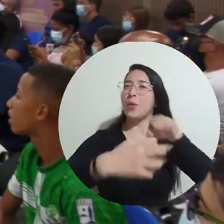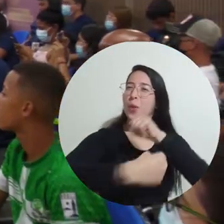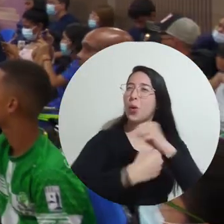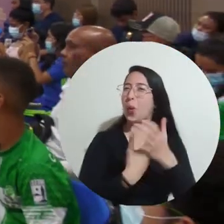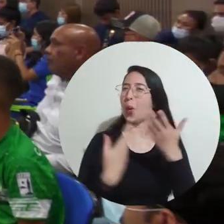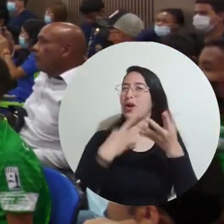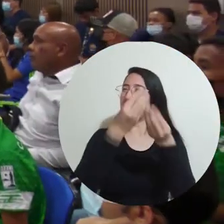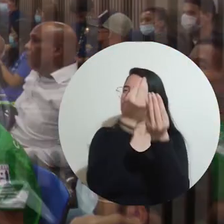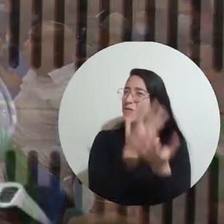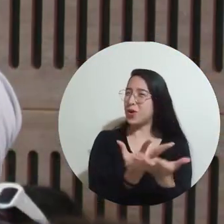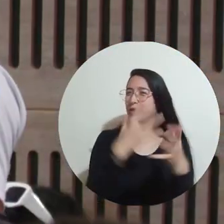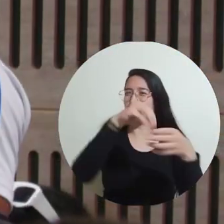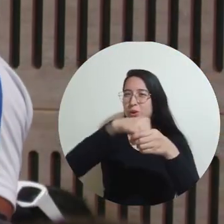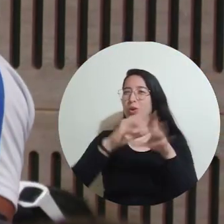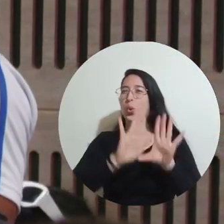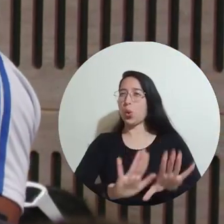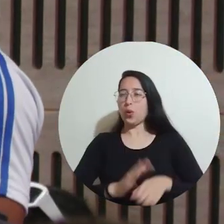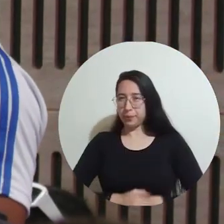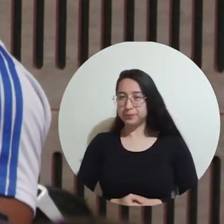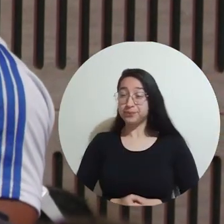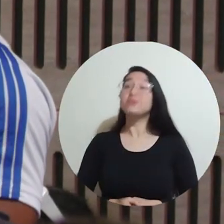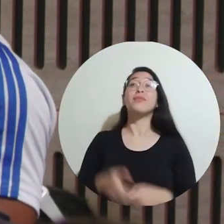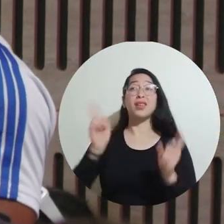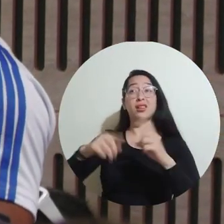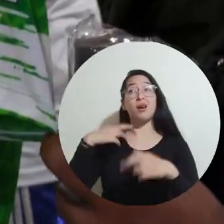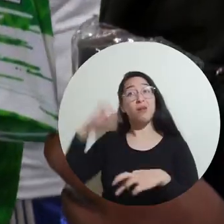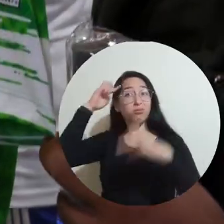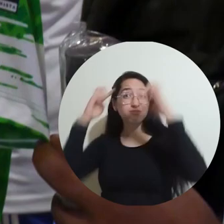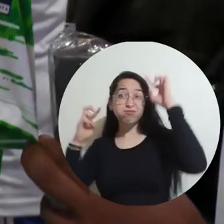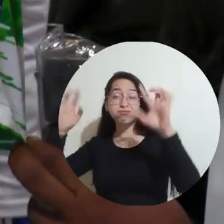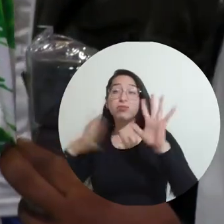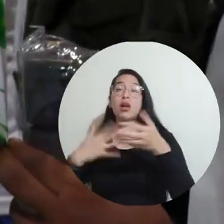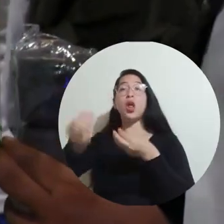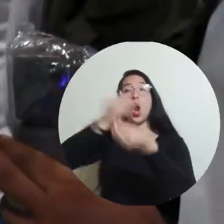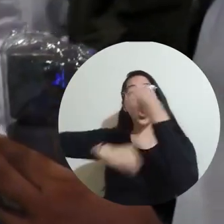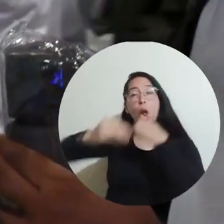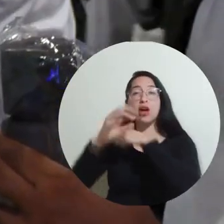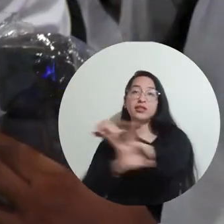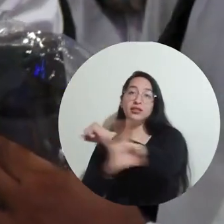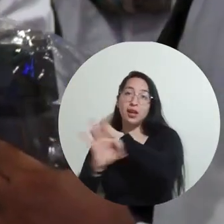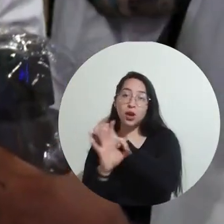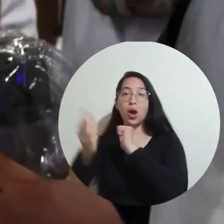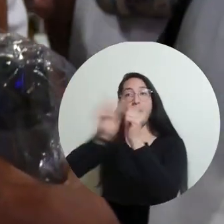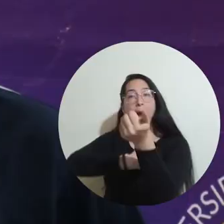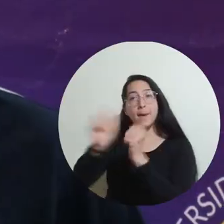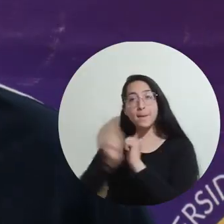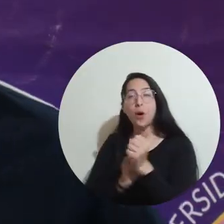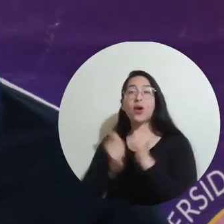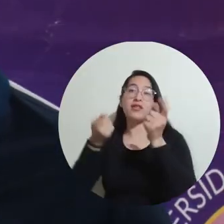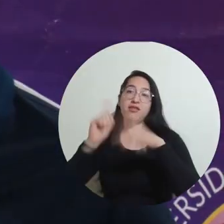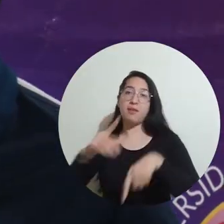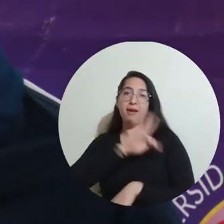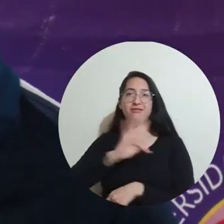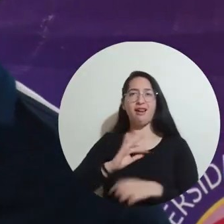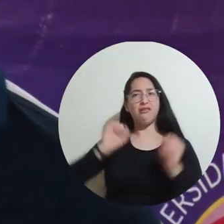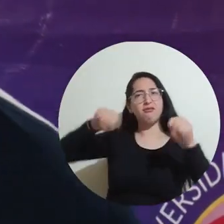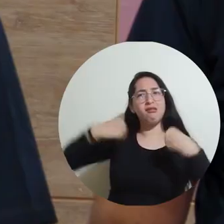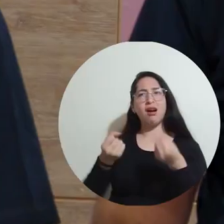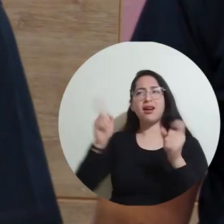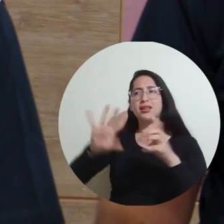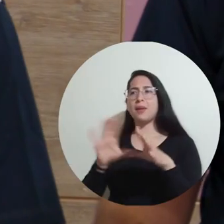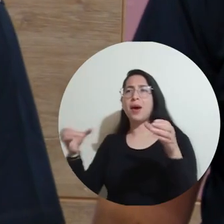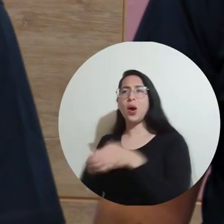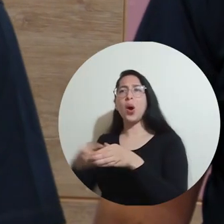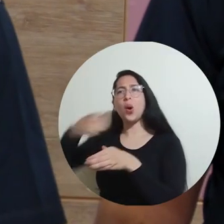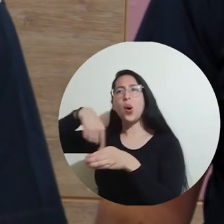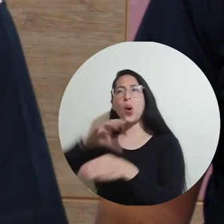Mater fue epicentro de este importante encuentro con reconocidos especialistas en ortopedia, nutrición, deportología y psicología del deporte y